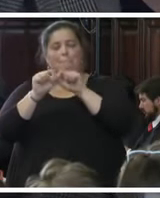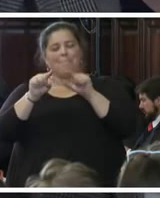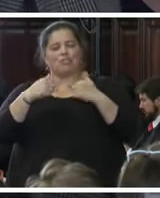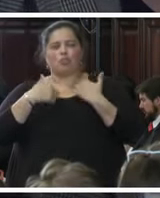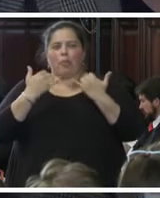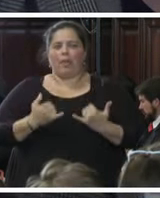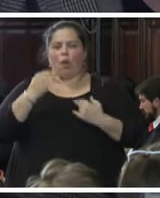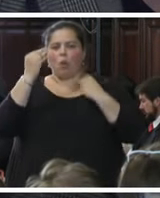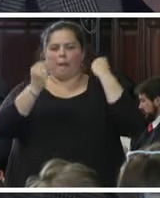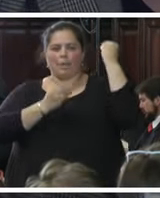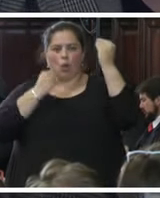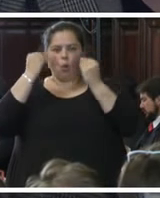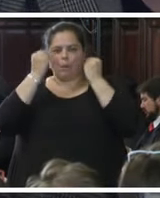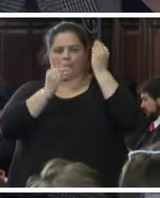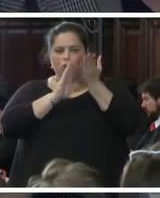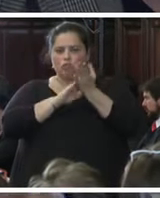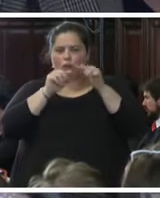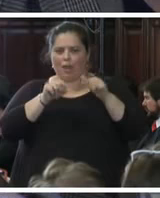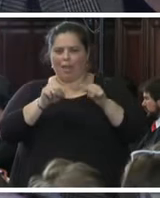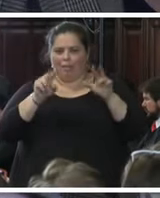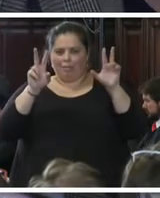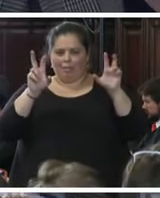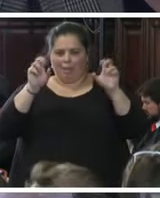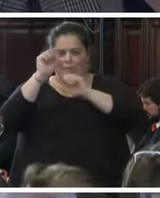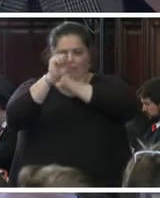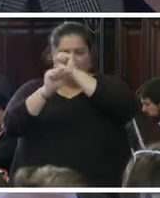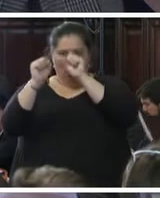No no tenemos aún